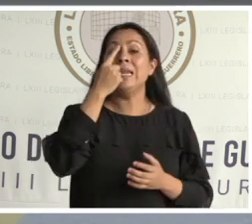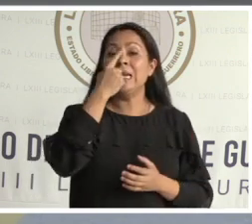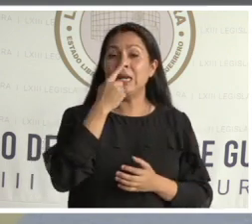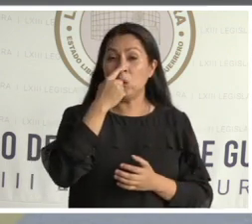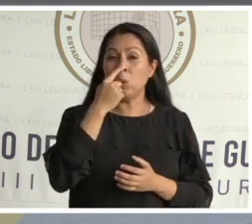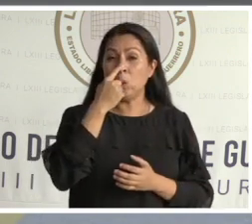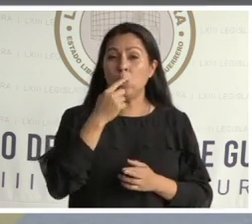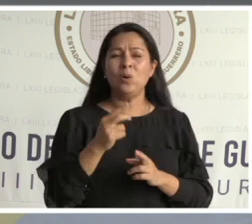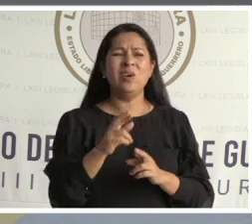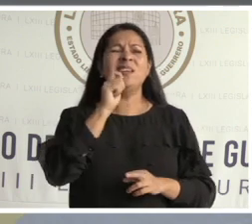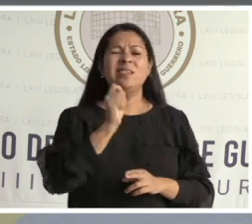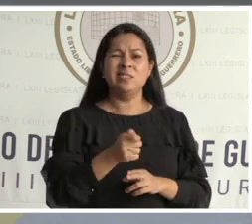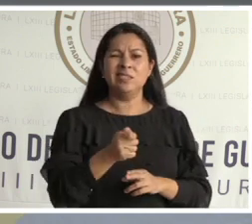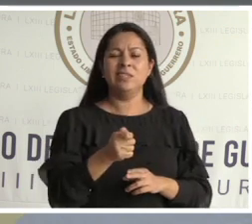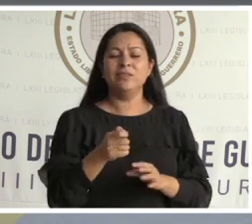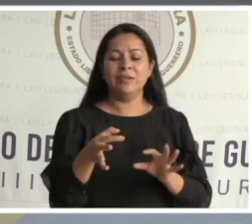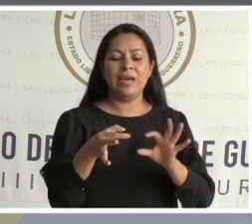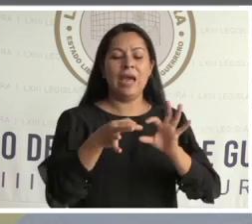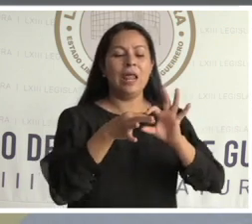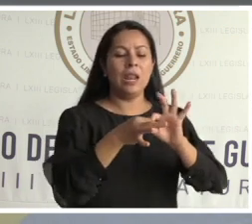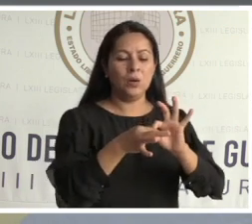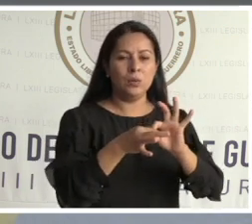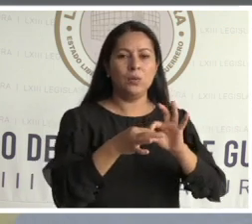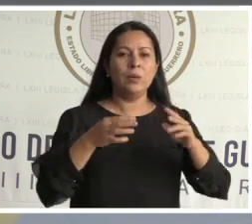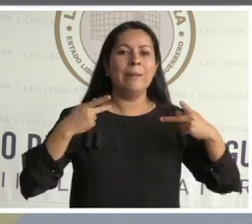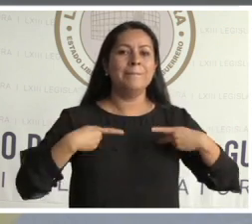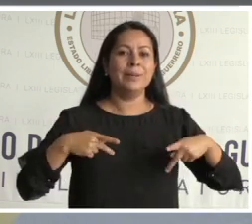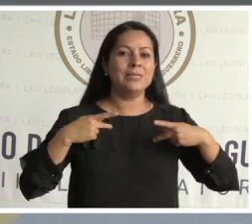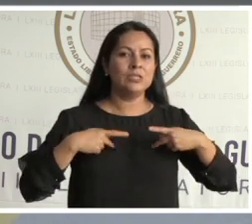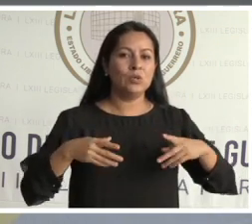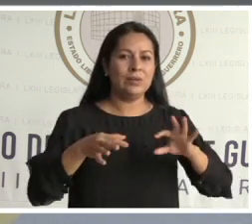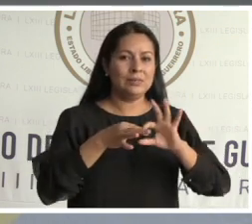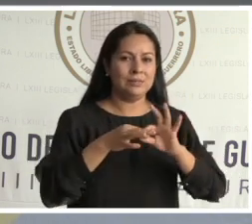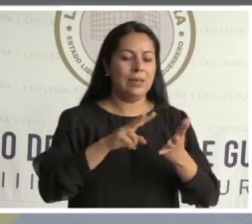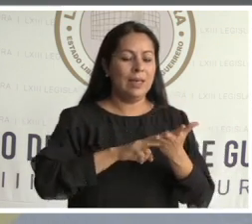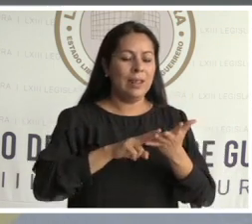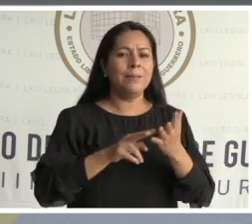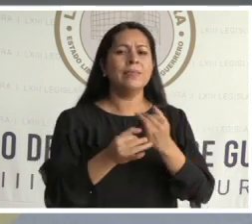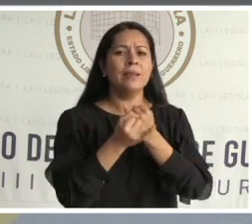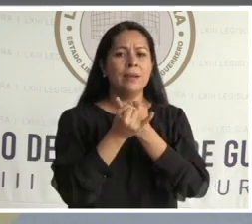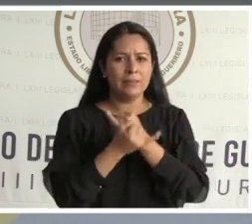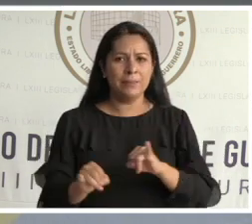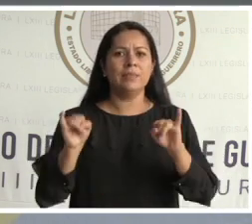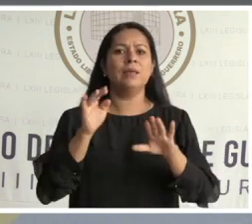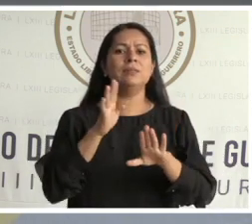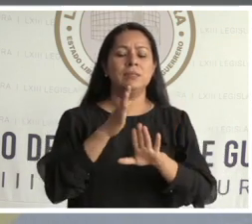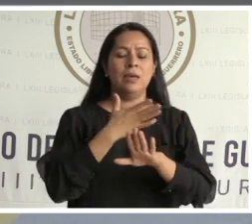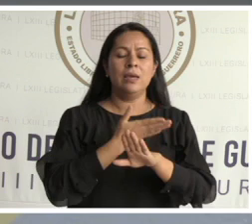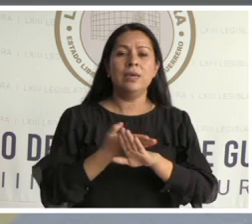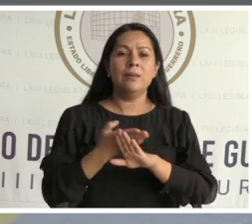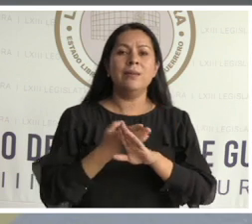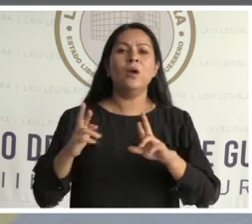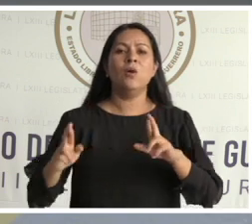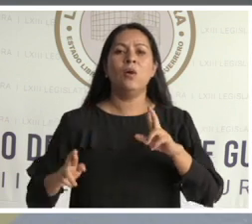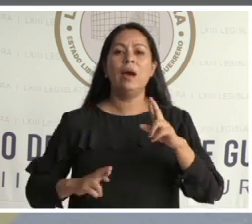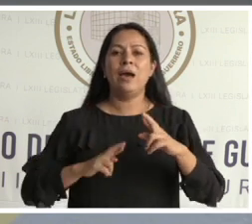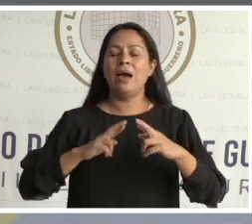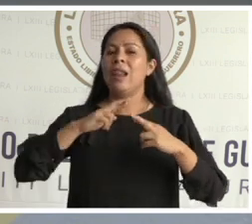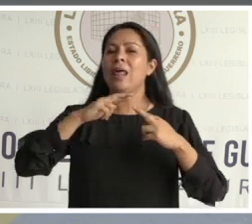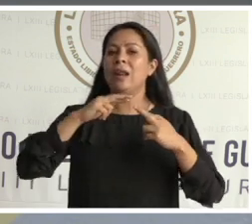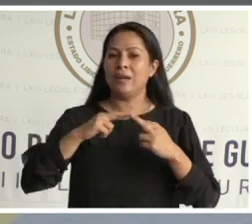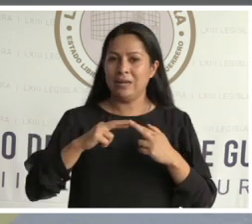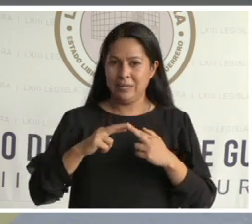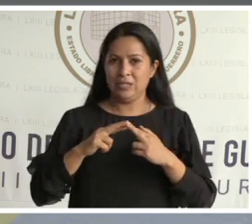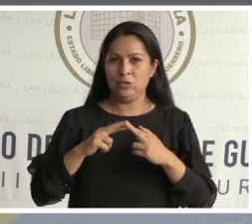aludía a la unión entre mexicanos, el verde a la independencia y el blanco a la religión. Sin